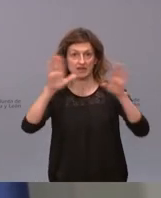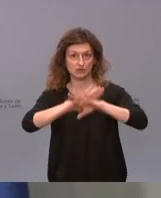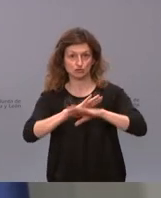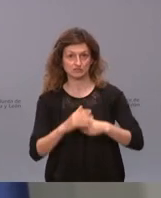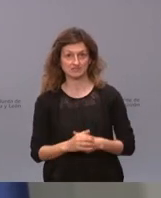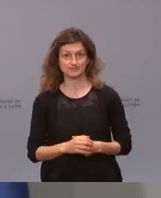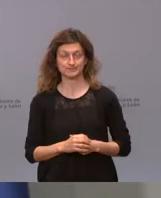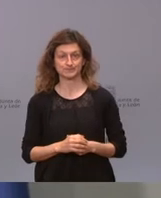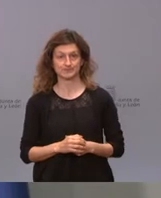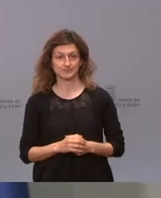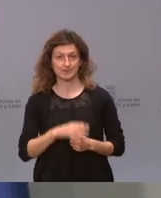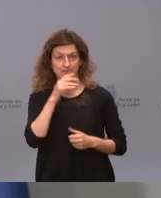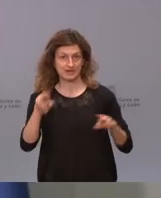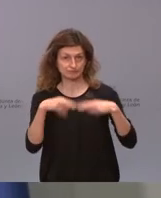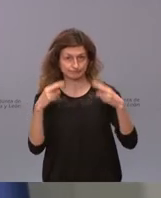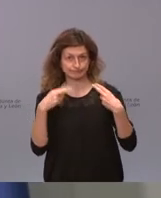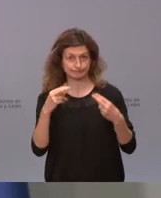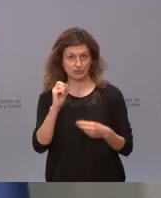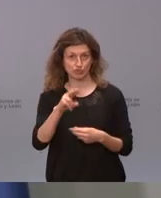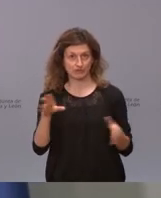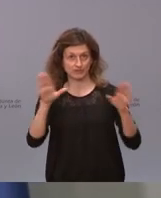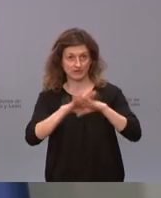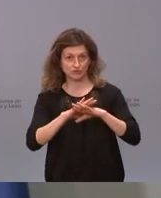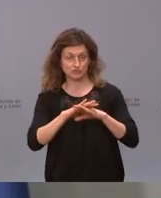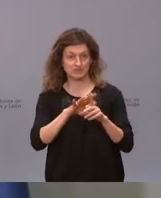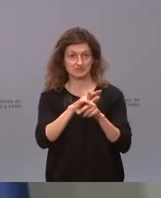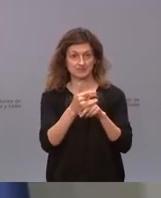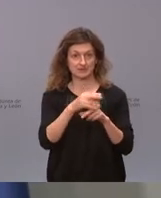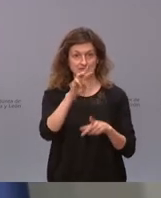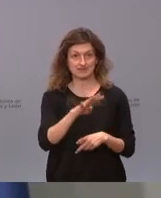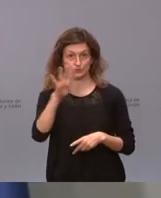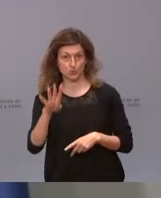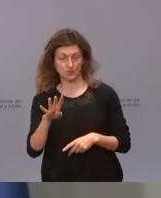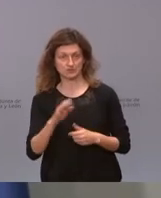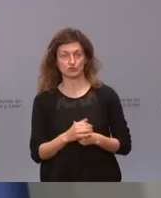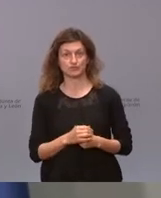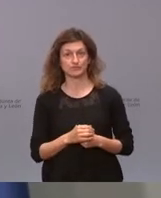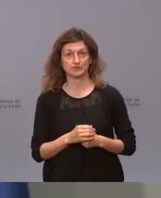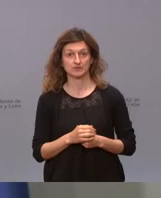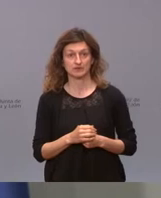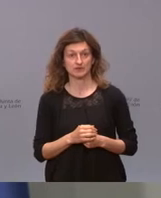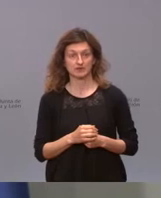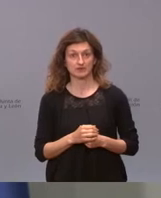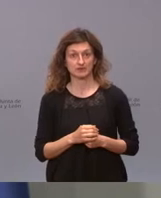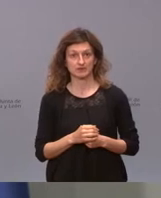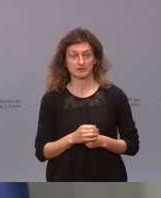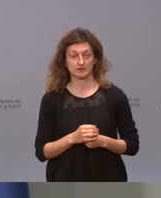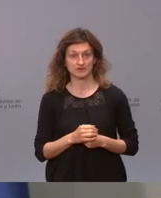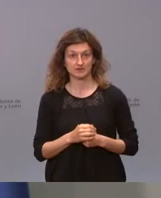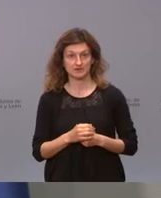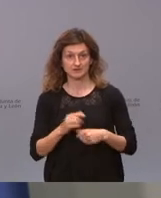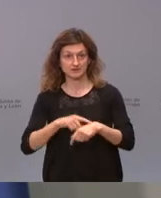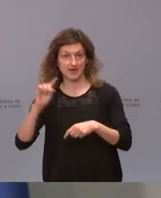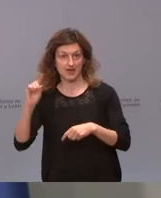la restauración, mientras estemos en nivel de alerta 3 o 4, será posteriormente a la 1 cuando se baje a nivel de alerta 2